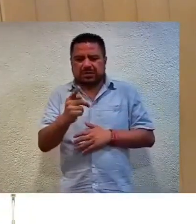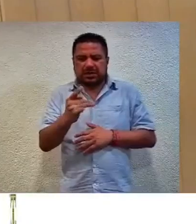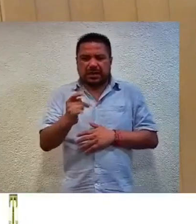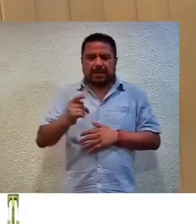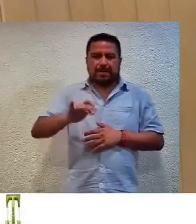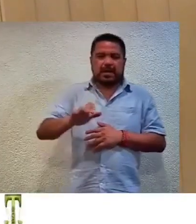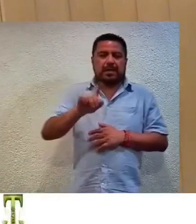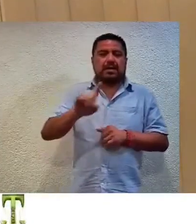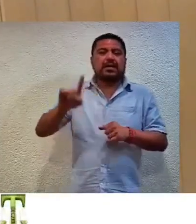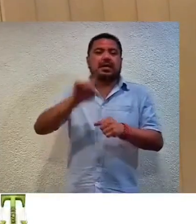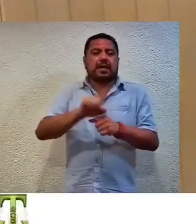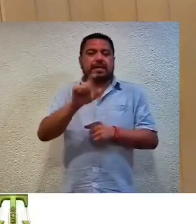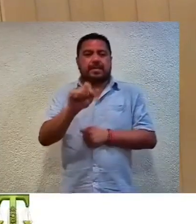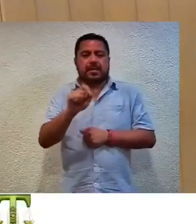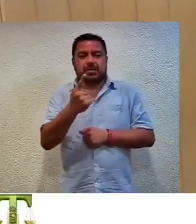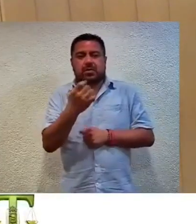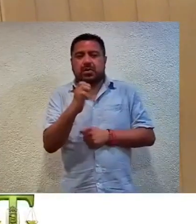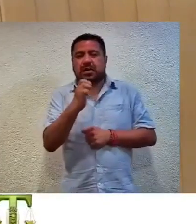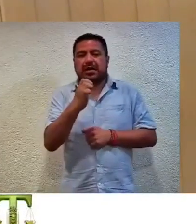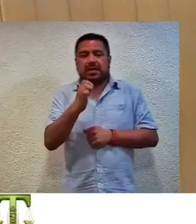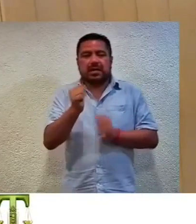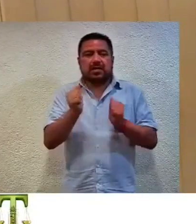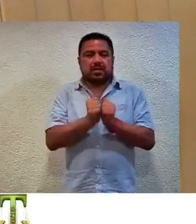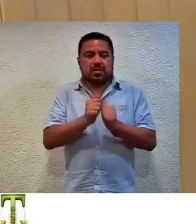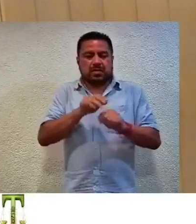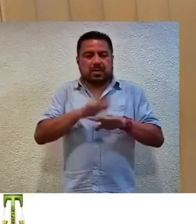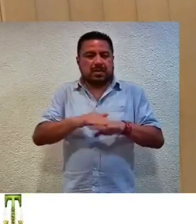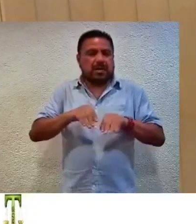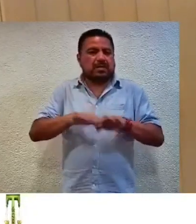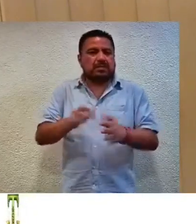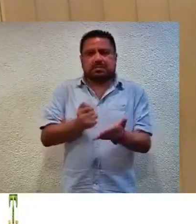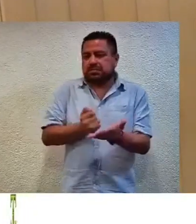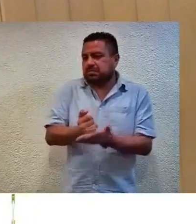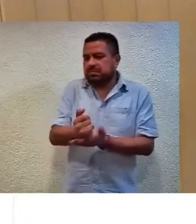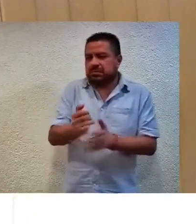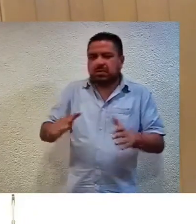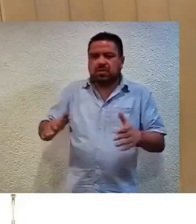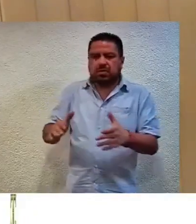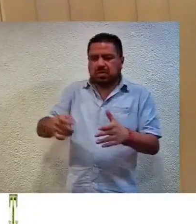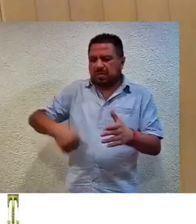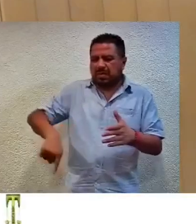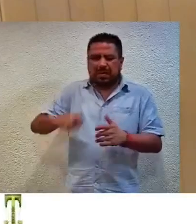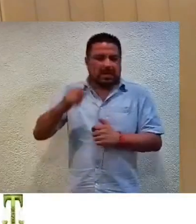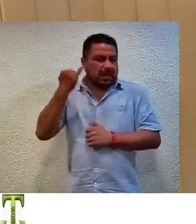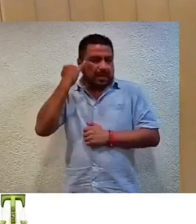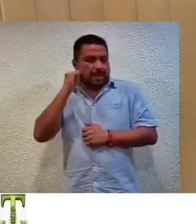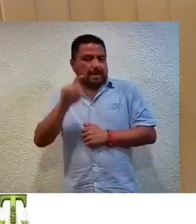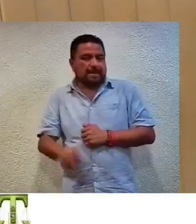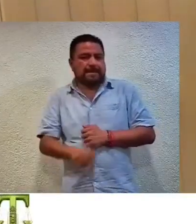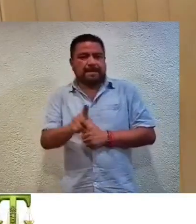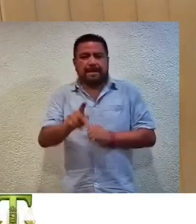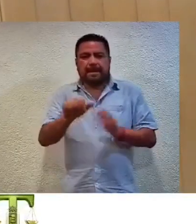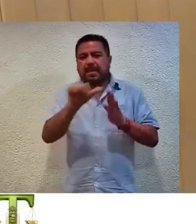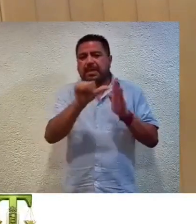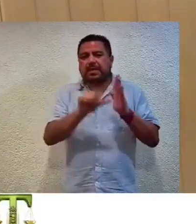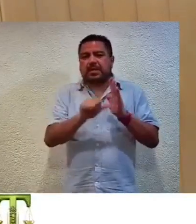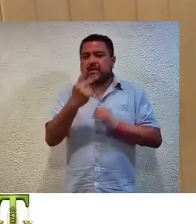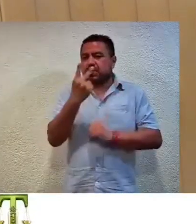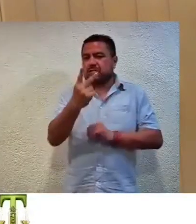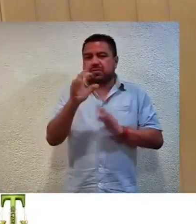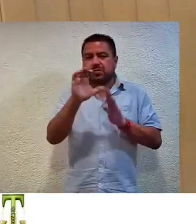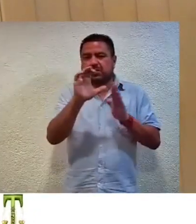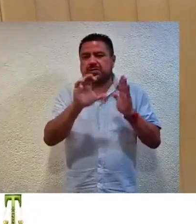celebrada el 21 de enero, a la luz del principio de libre determinación de las comunidades indígenas, en términos del artículo 2 de la